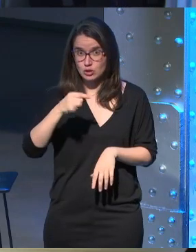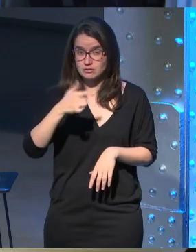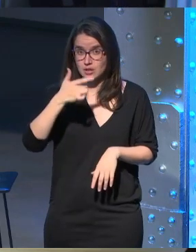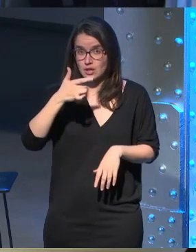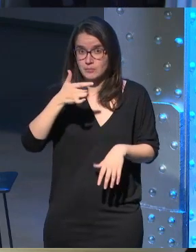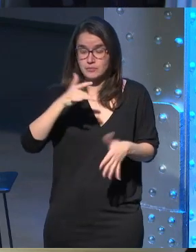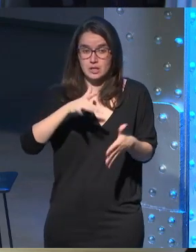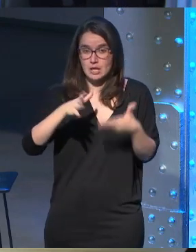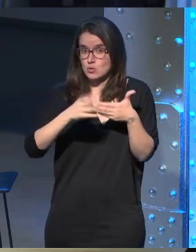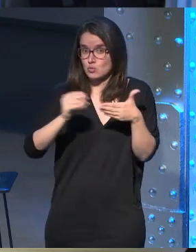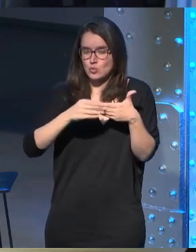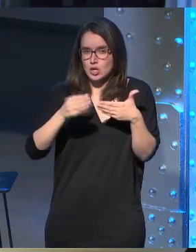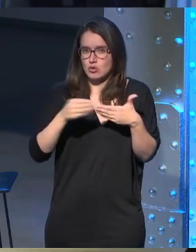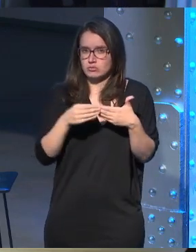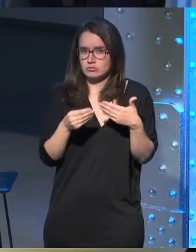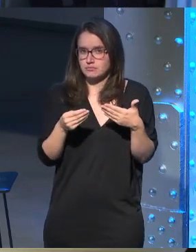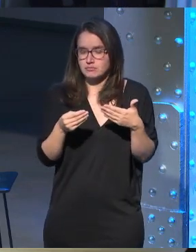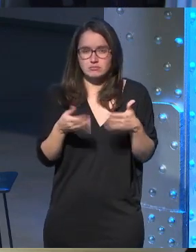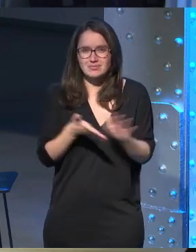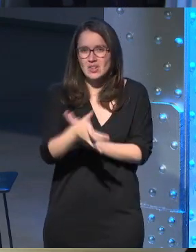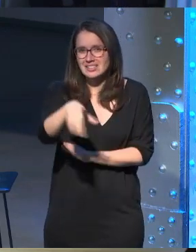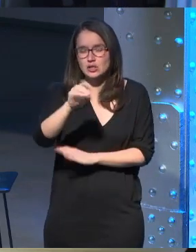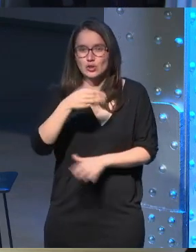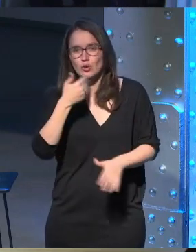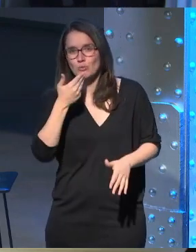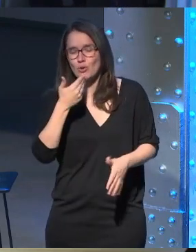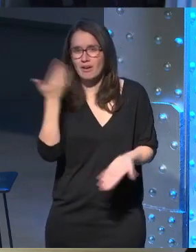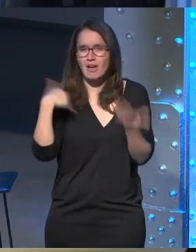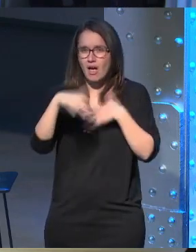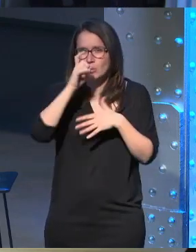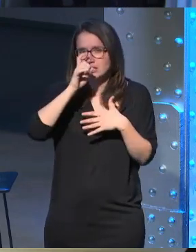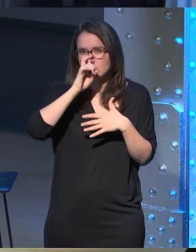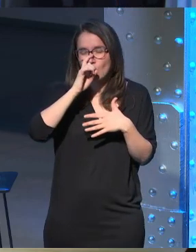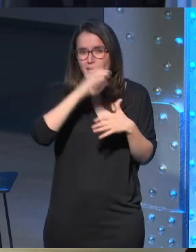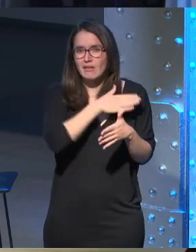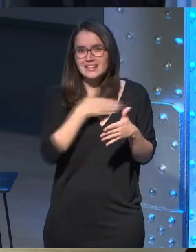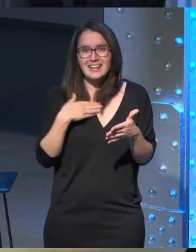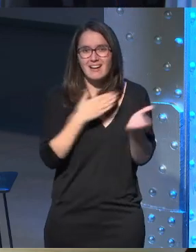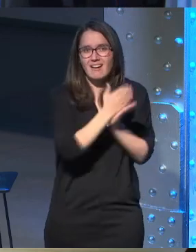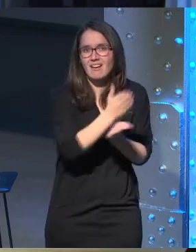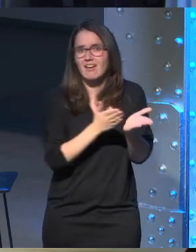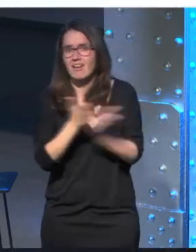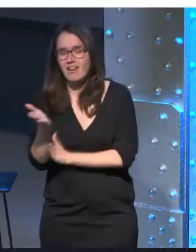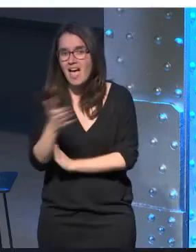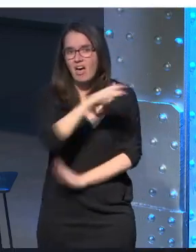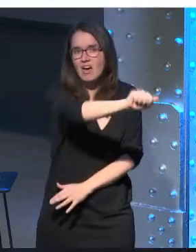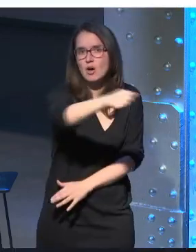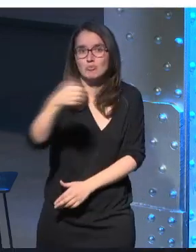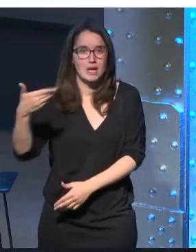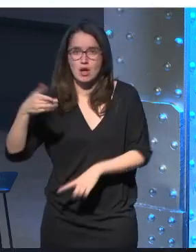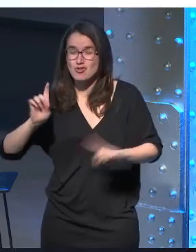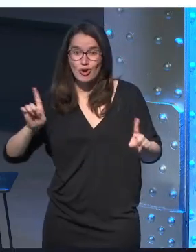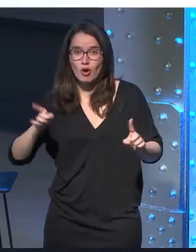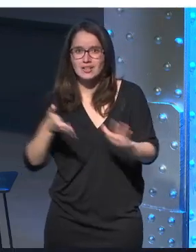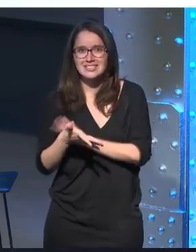el usuario no van a ser decisiones como hace tiempo ¿vale? de quieres tal quieres algo o quieres B no, serán decisiones